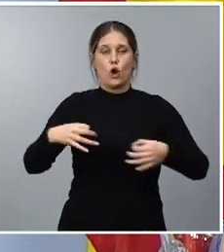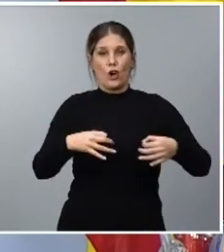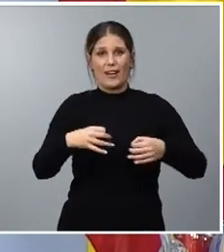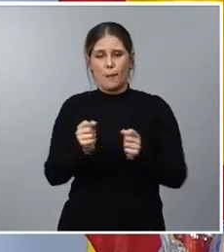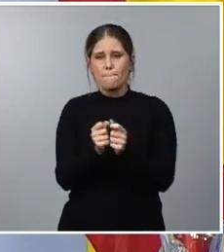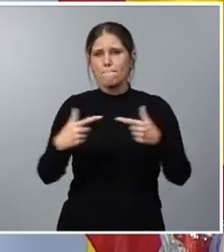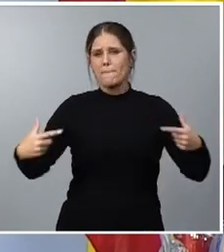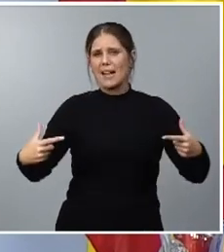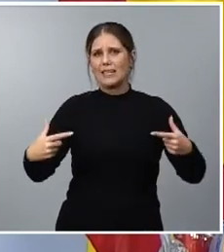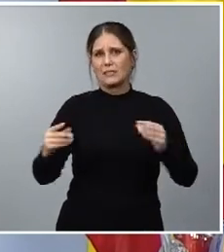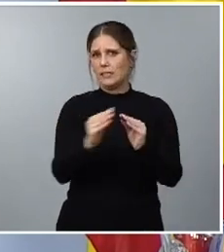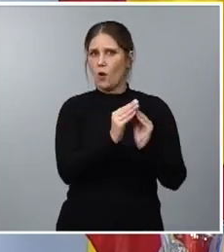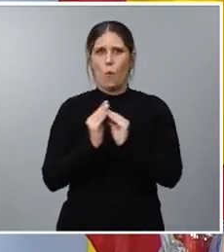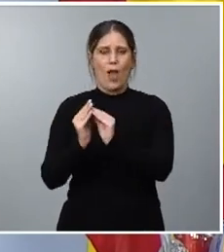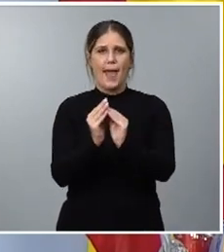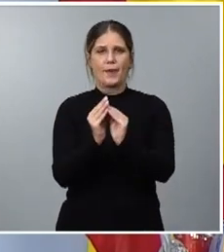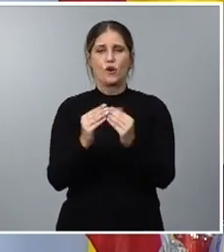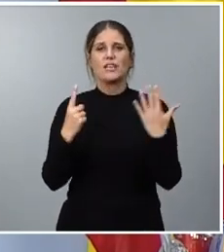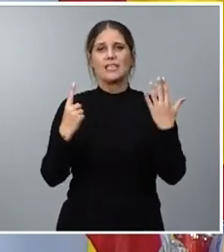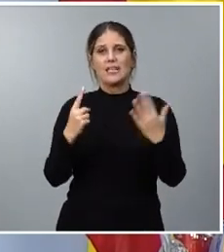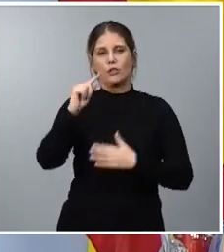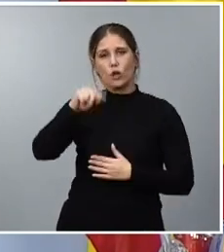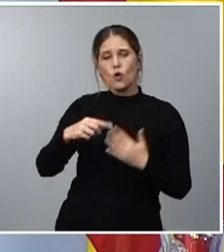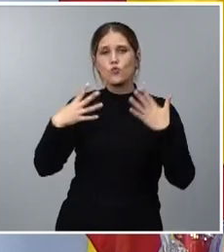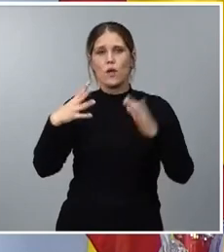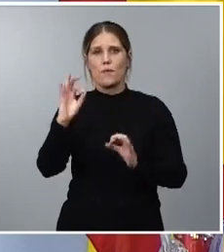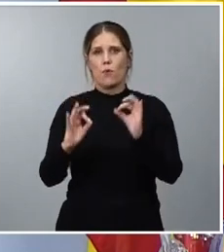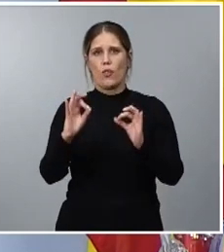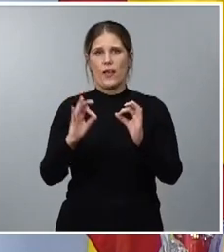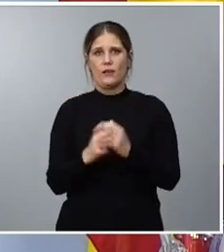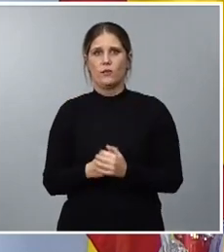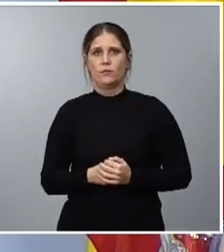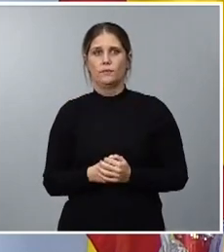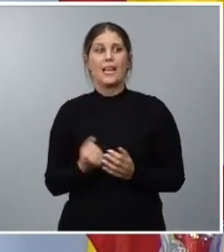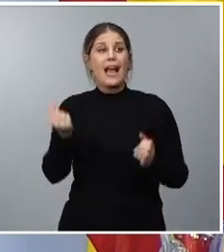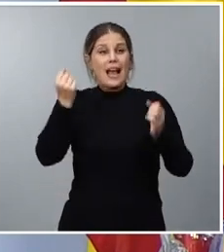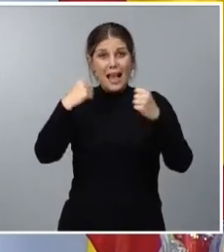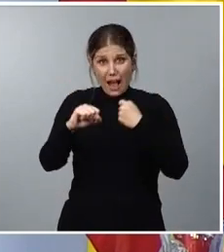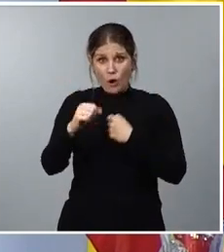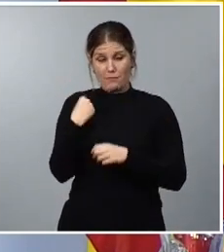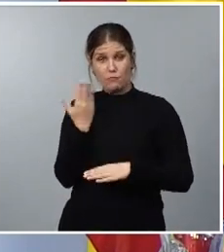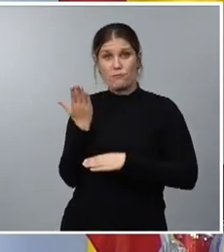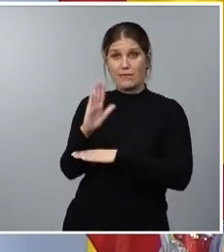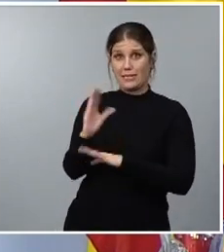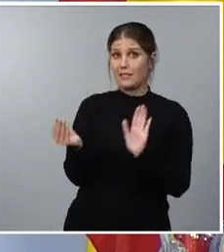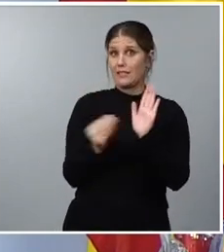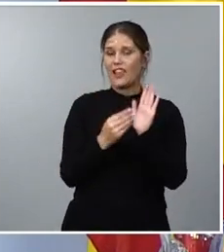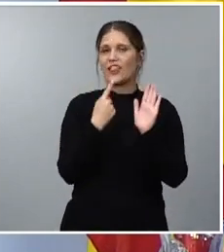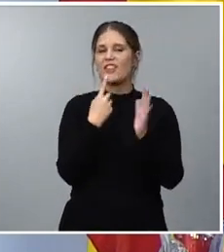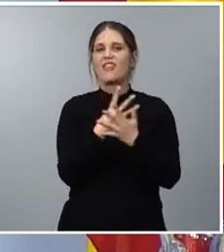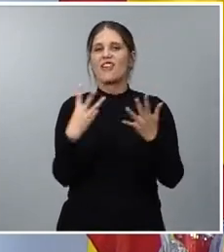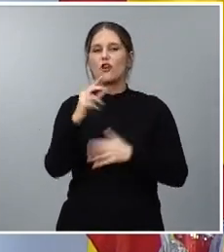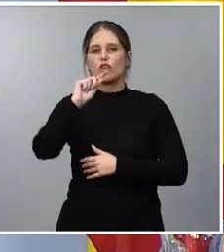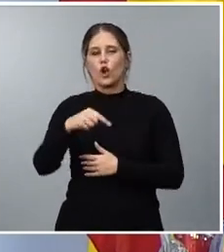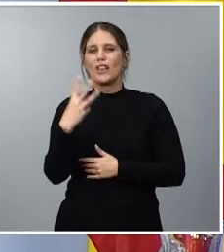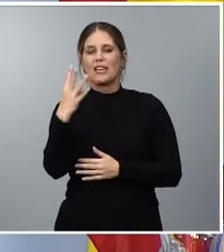en términos homogéneos del 6,9% aunque figura en esa presentación un 18,3